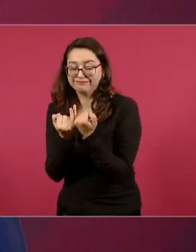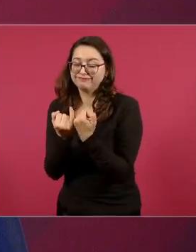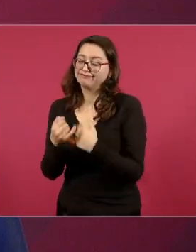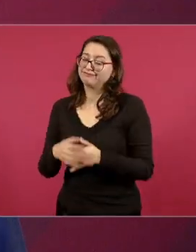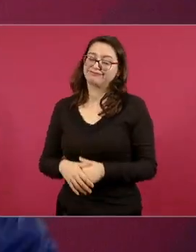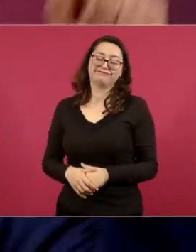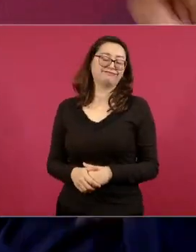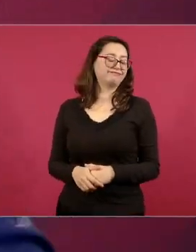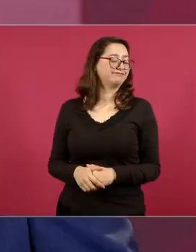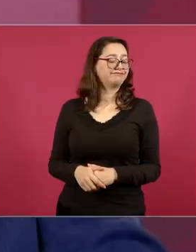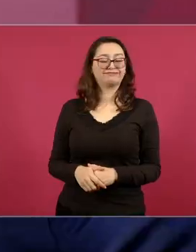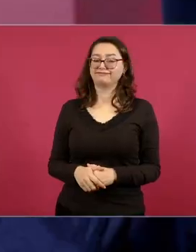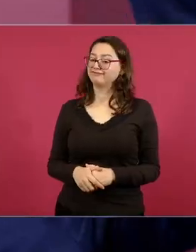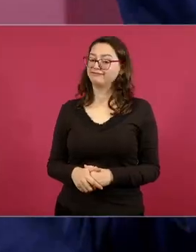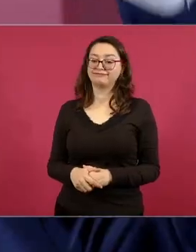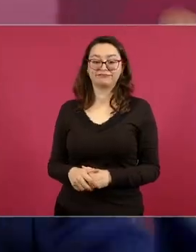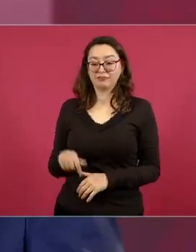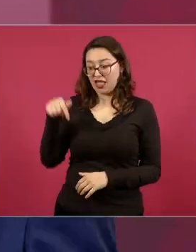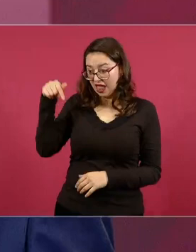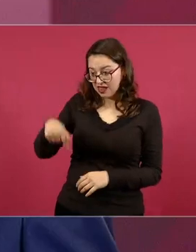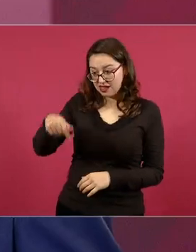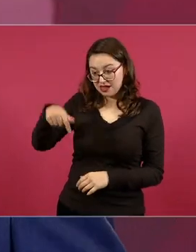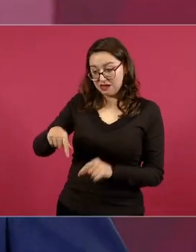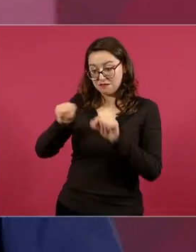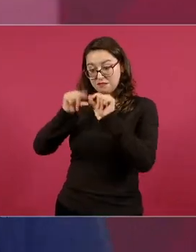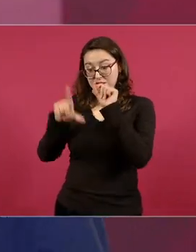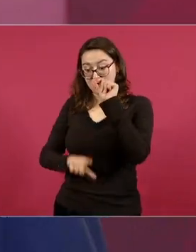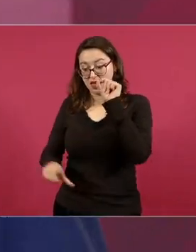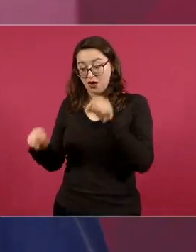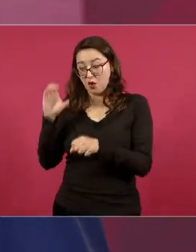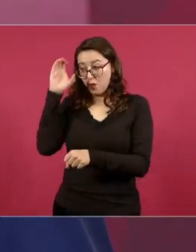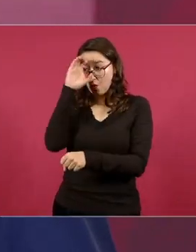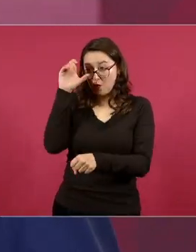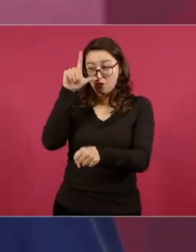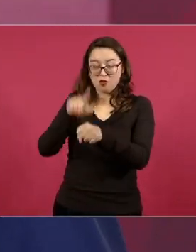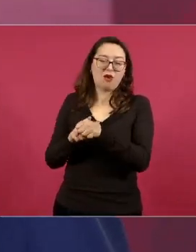por nuestro pasado